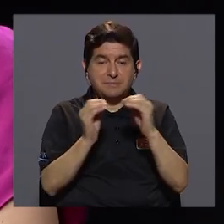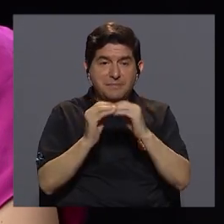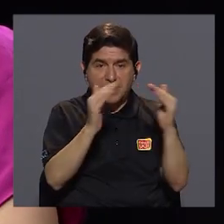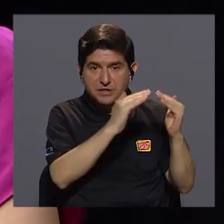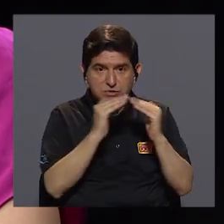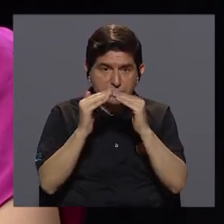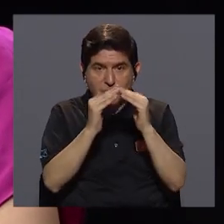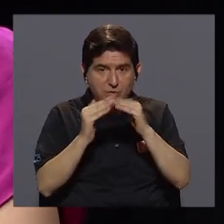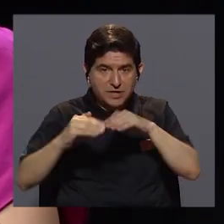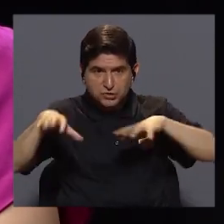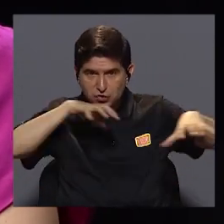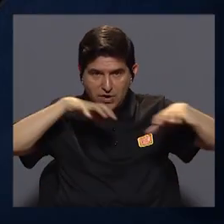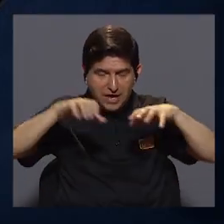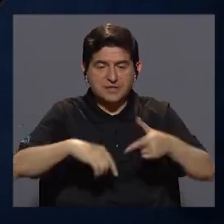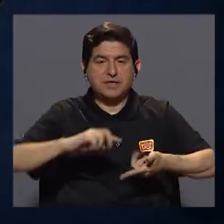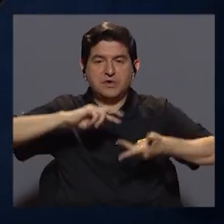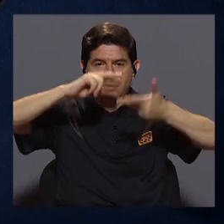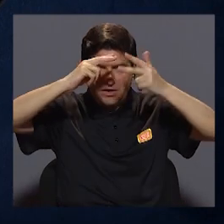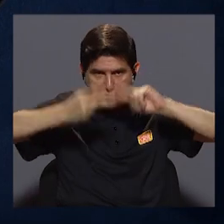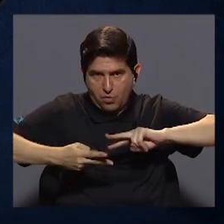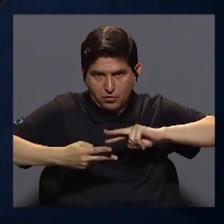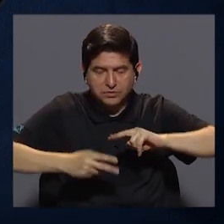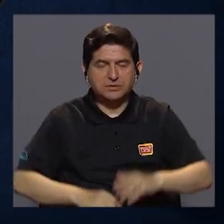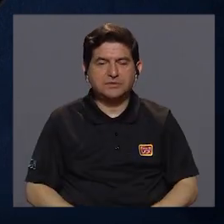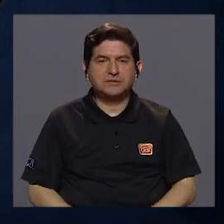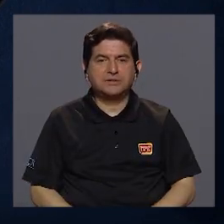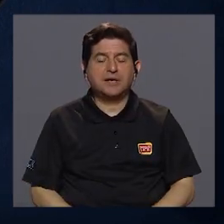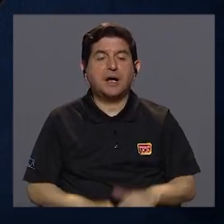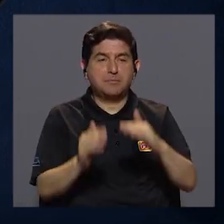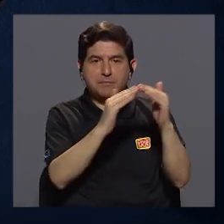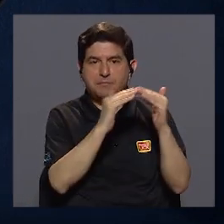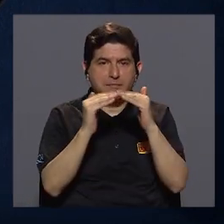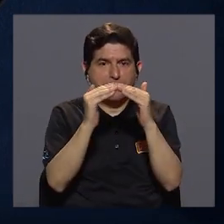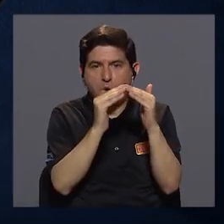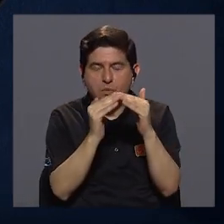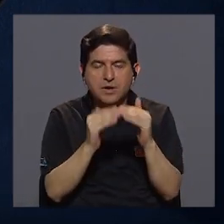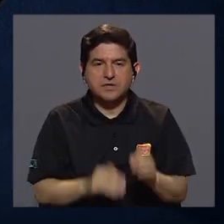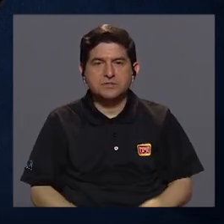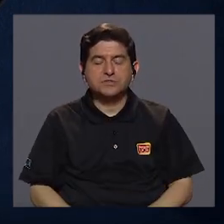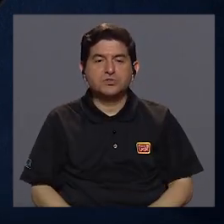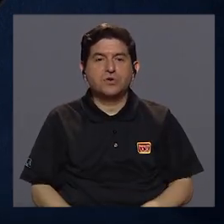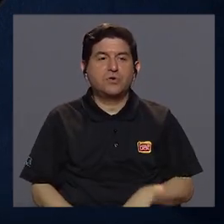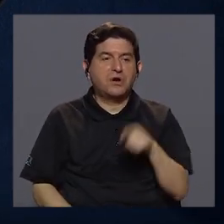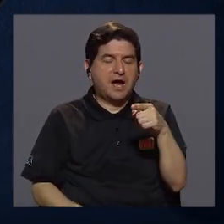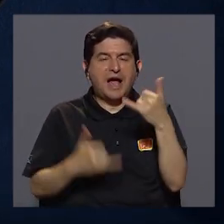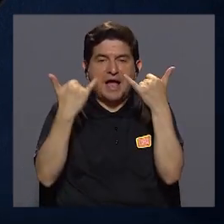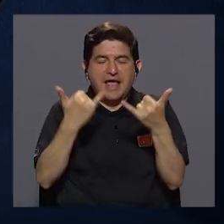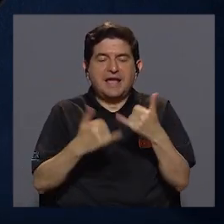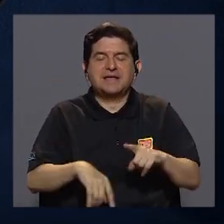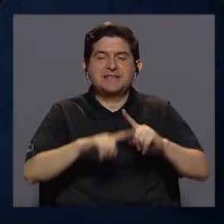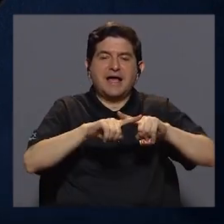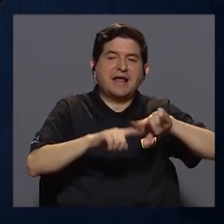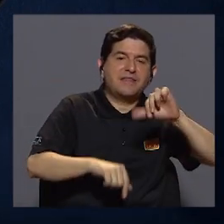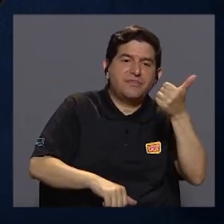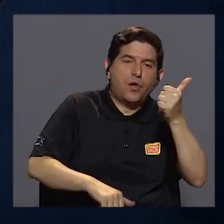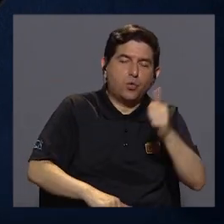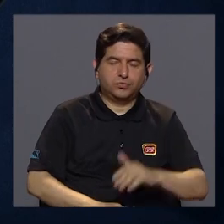de población en edad activa versus una cantidad de población en edad dependiente.